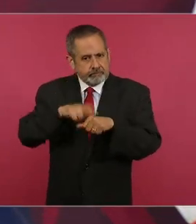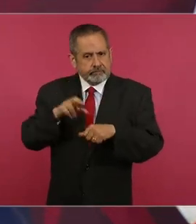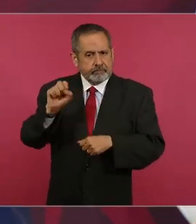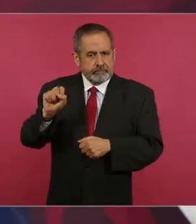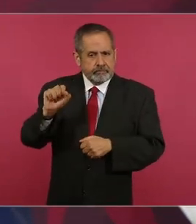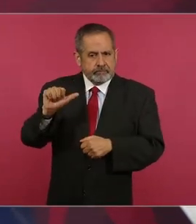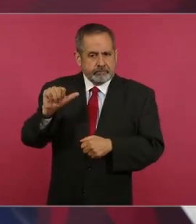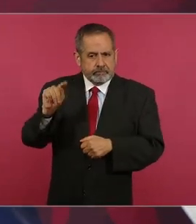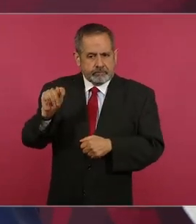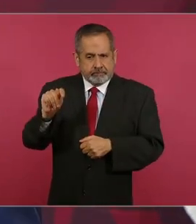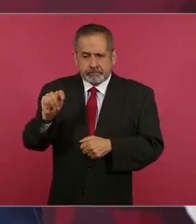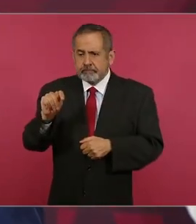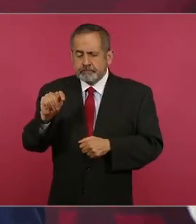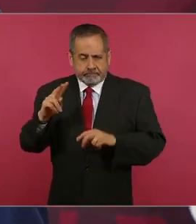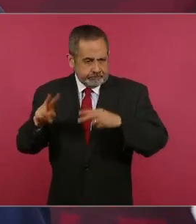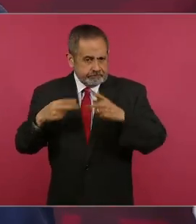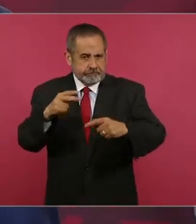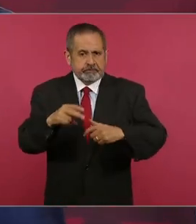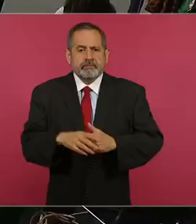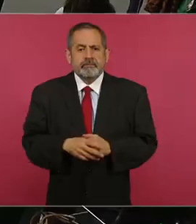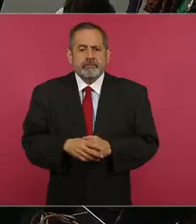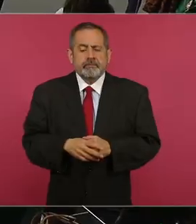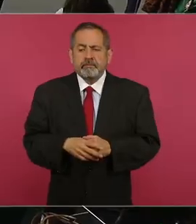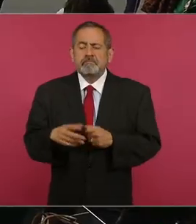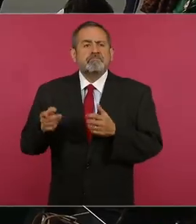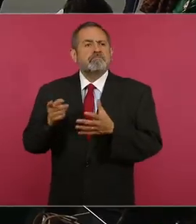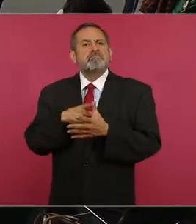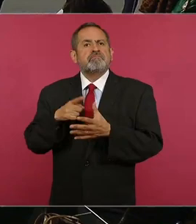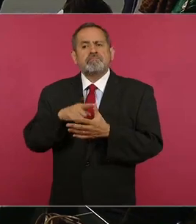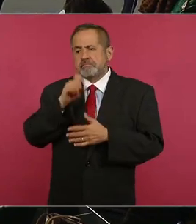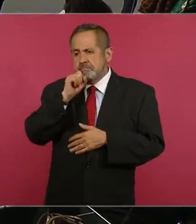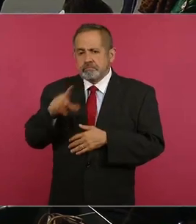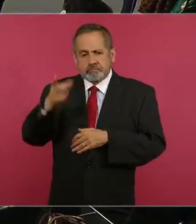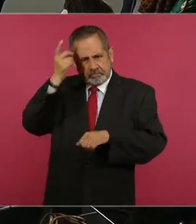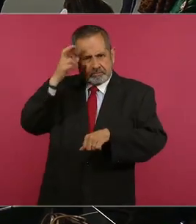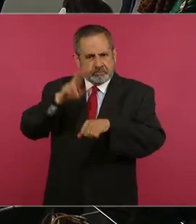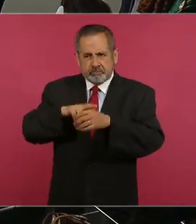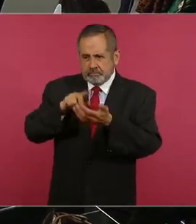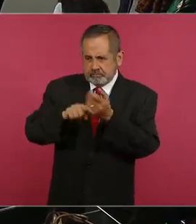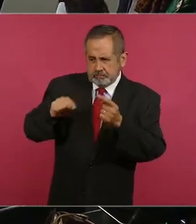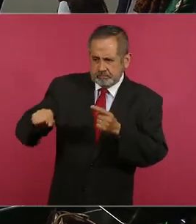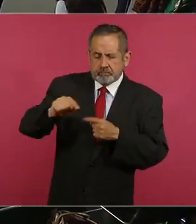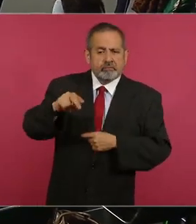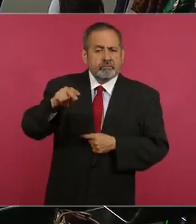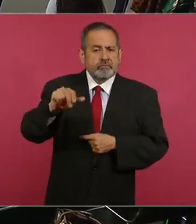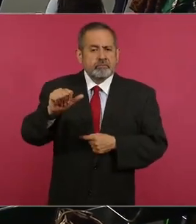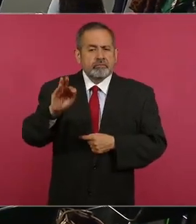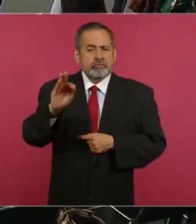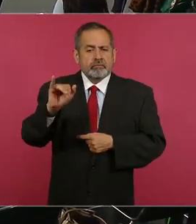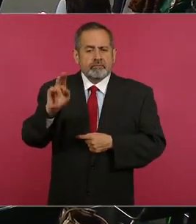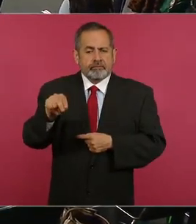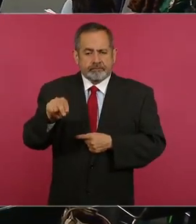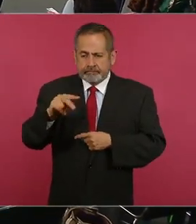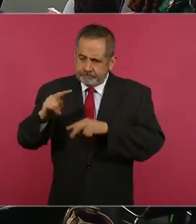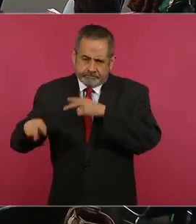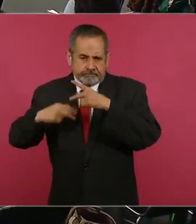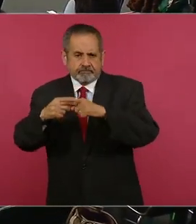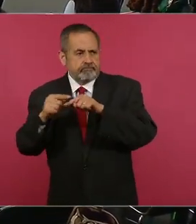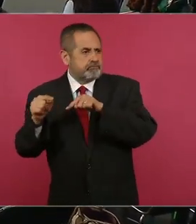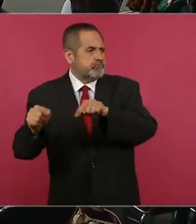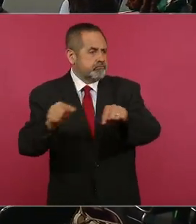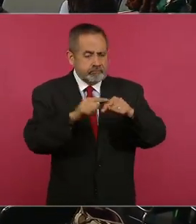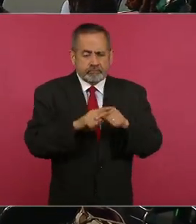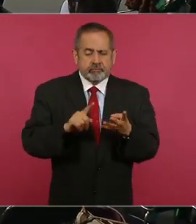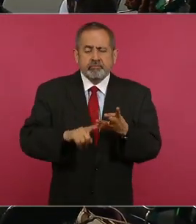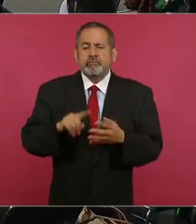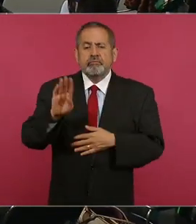los directores de Nacional Financiera, de